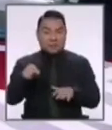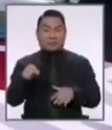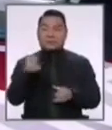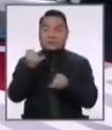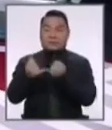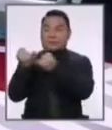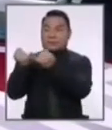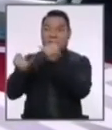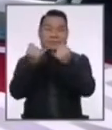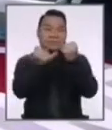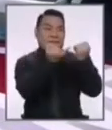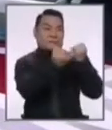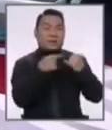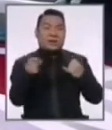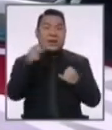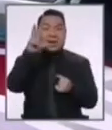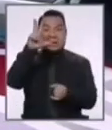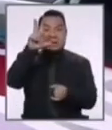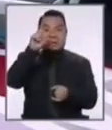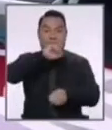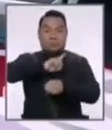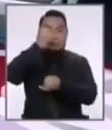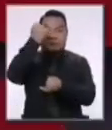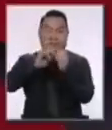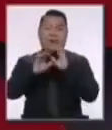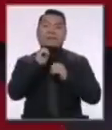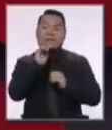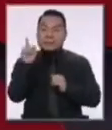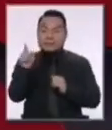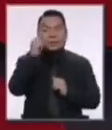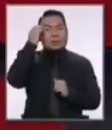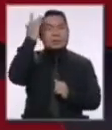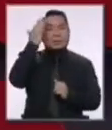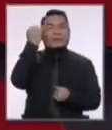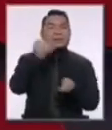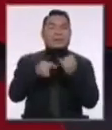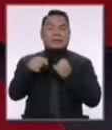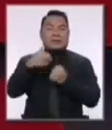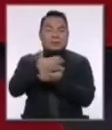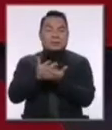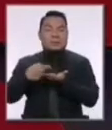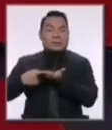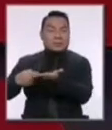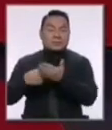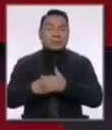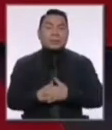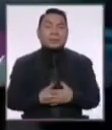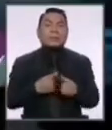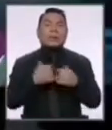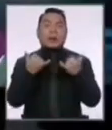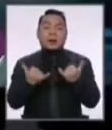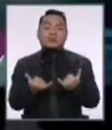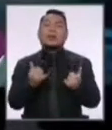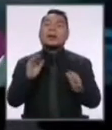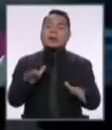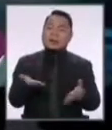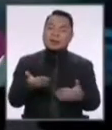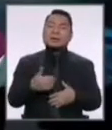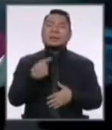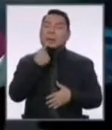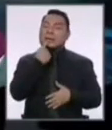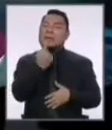ronda para que ustedes concluyan y enfoquen una reflexión final sobre esta parte del debate. Pero aún hay que